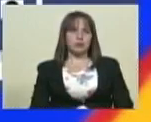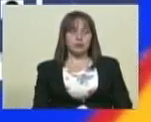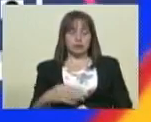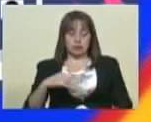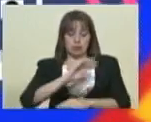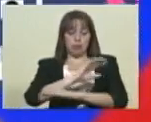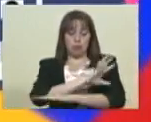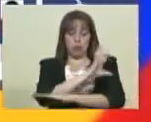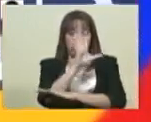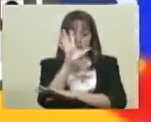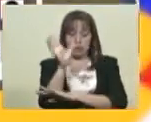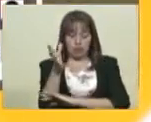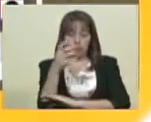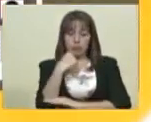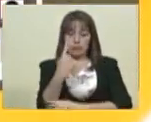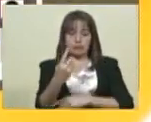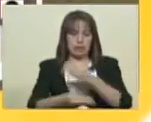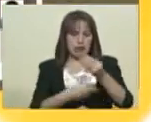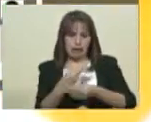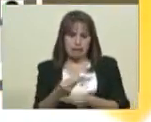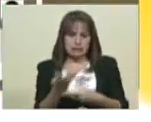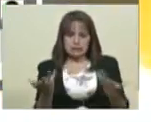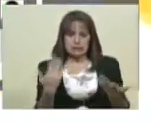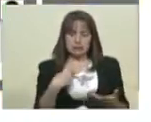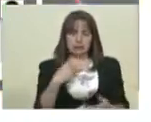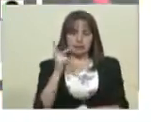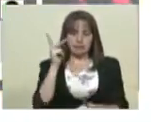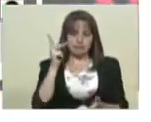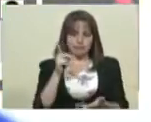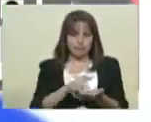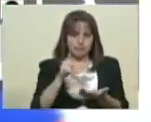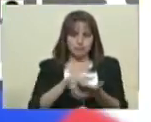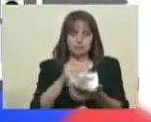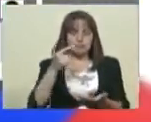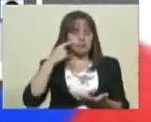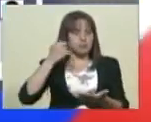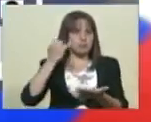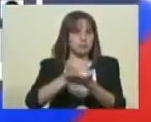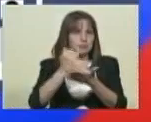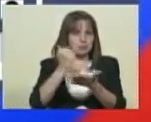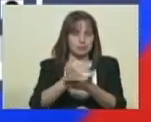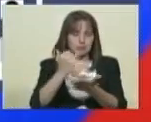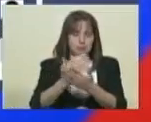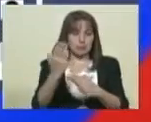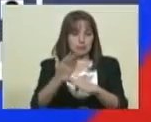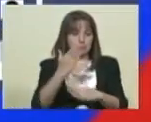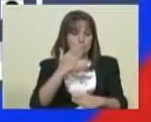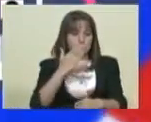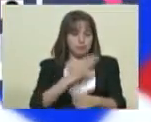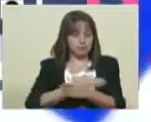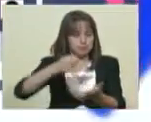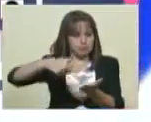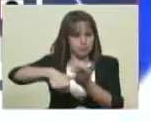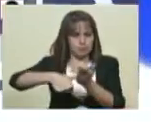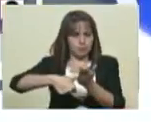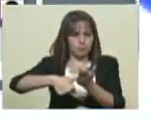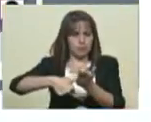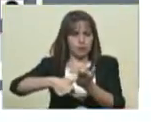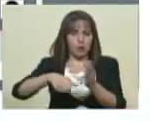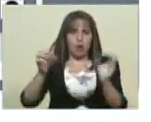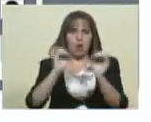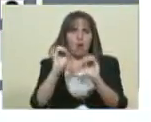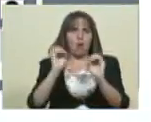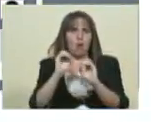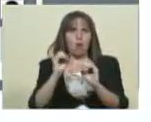mencionarle uno de estos centros, no van a ser identificadas posteriormente en el ejercicio de su derecho al voto y